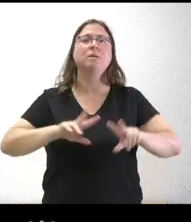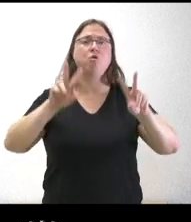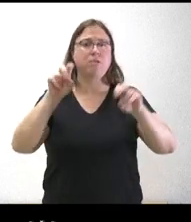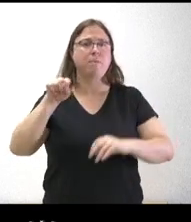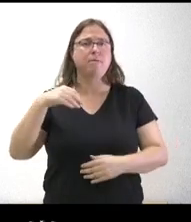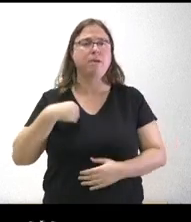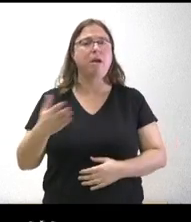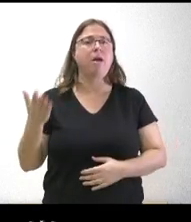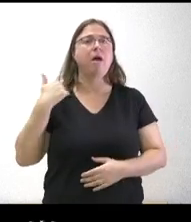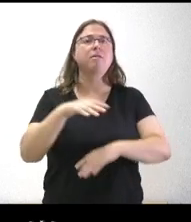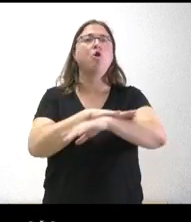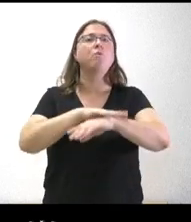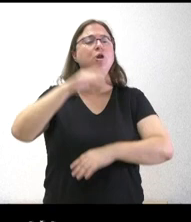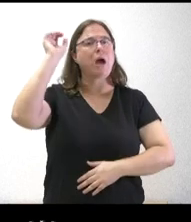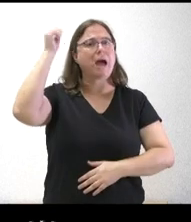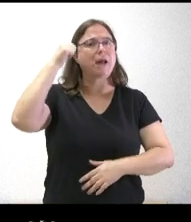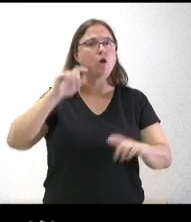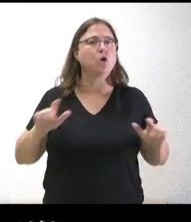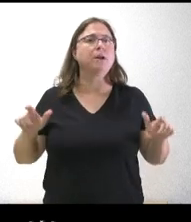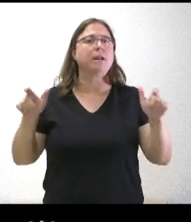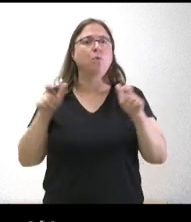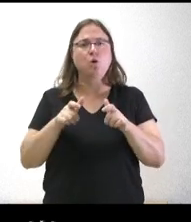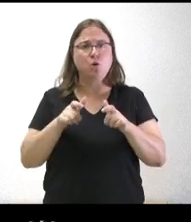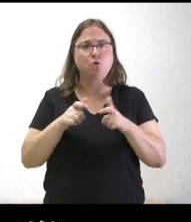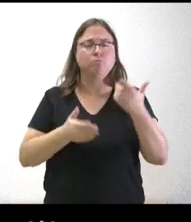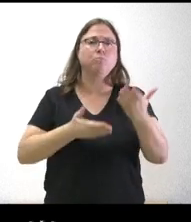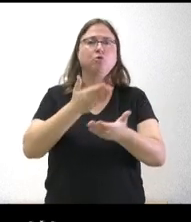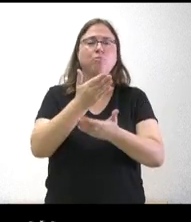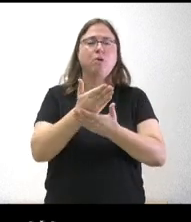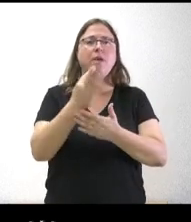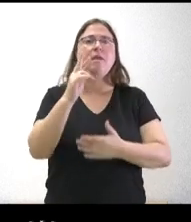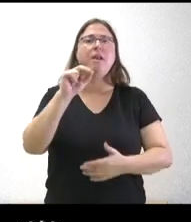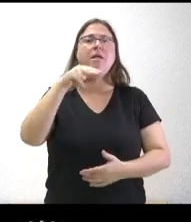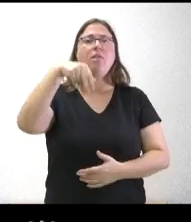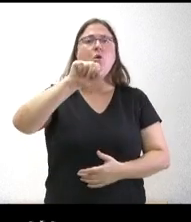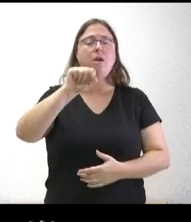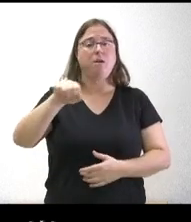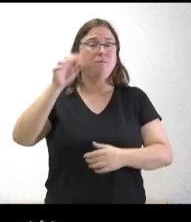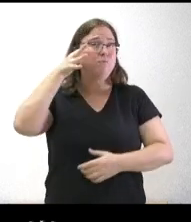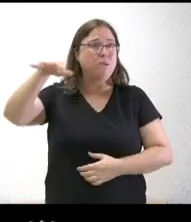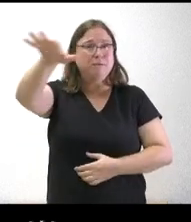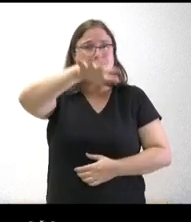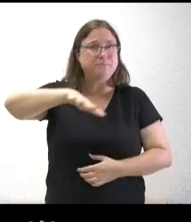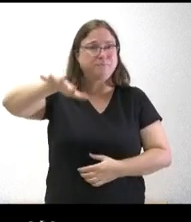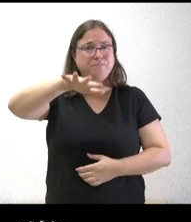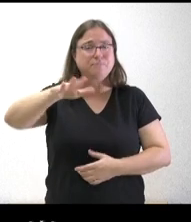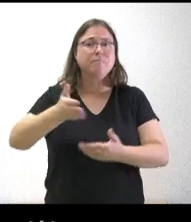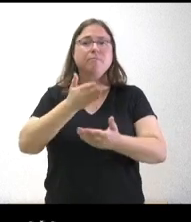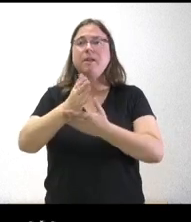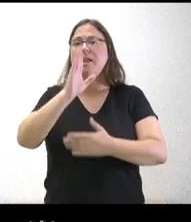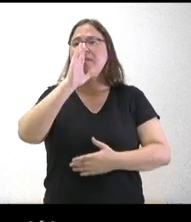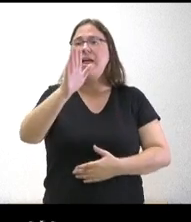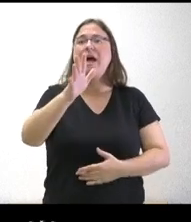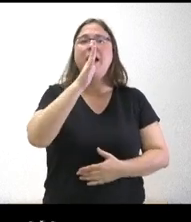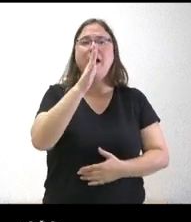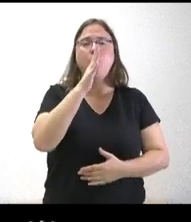ayer el Gobierno de Aragón se reunía y planteaba a Tarazón y a los pueblos de alrededor la posibilidad de coger directamente